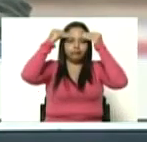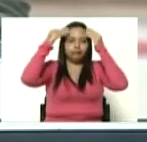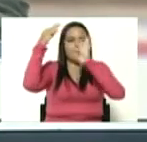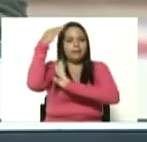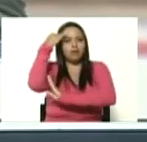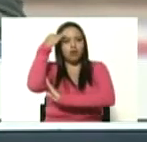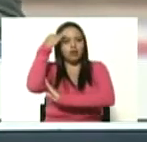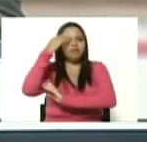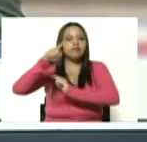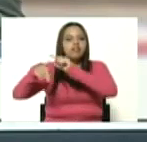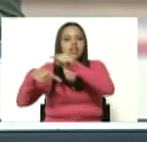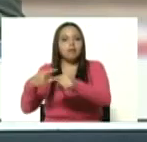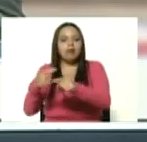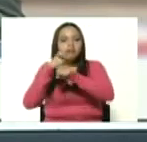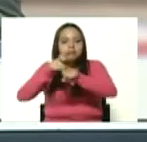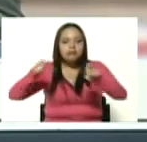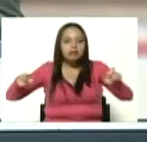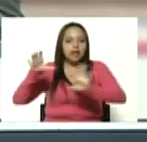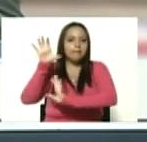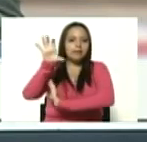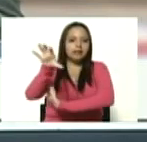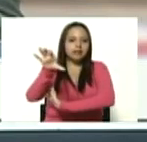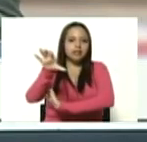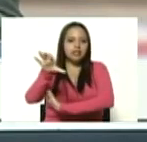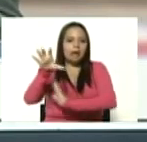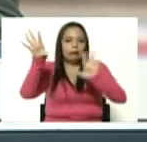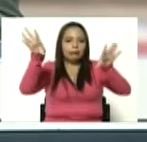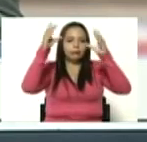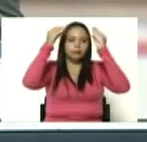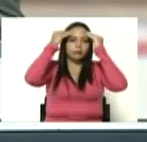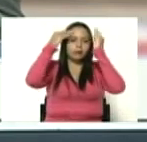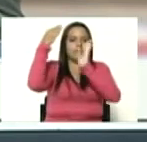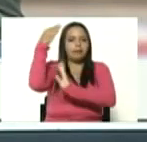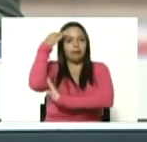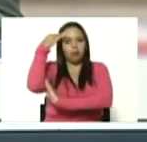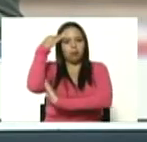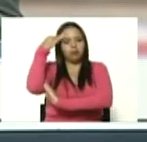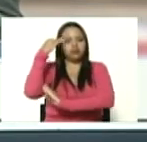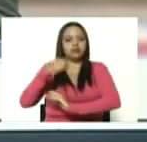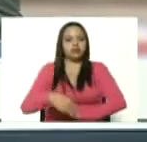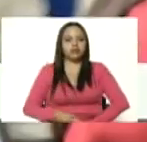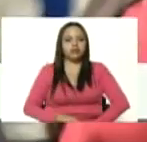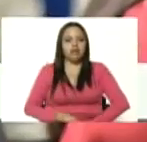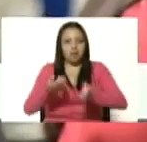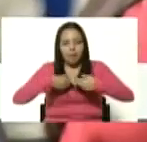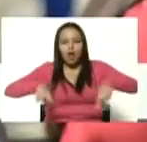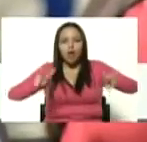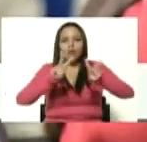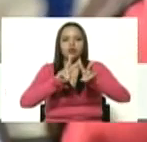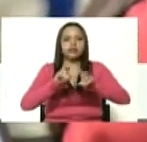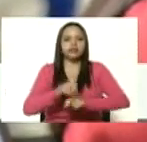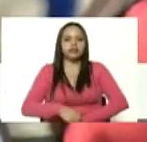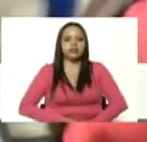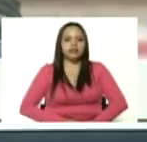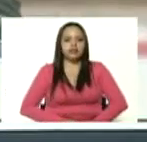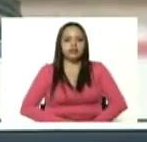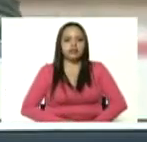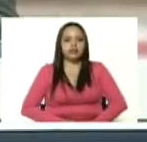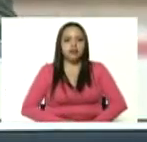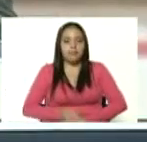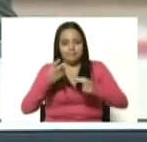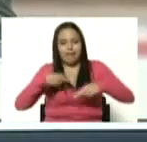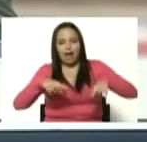cultiva patria. Quien siembra memoria y valores, y valores